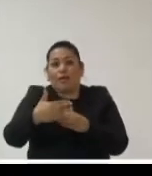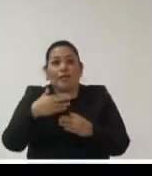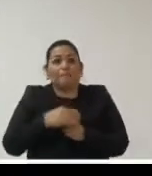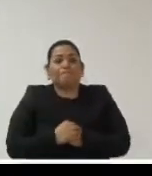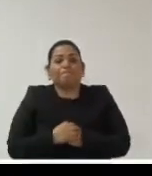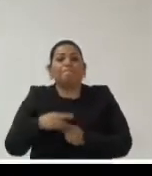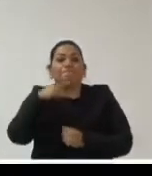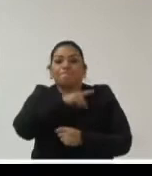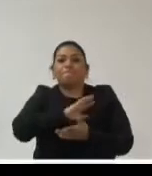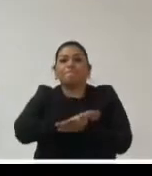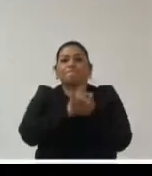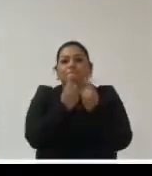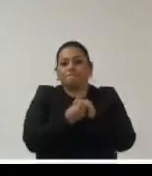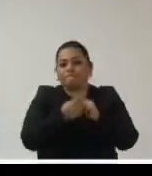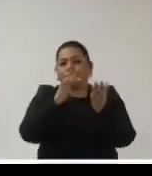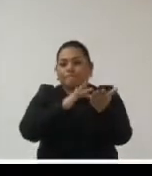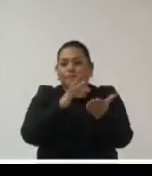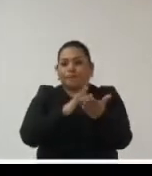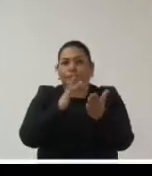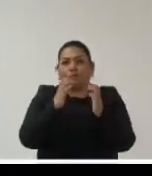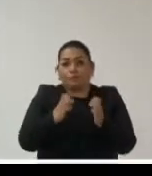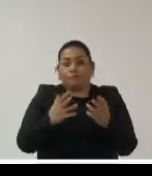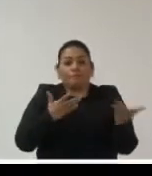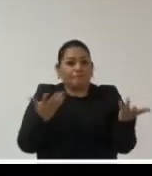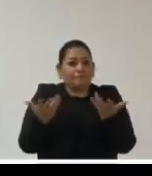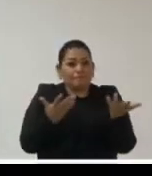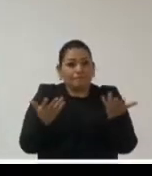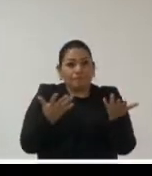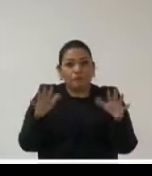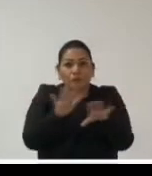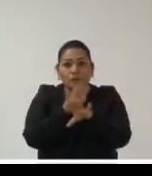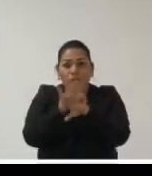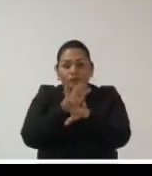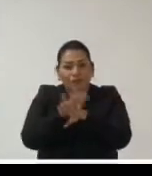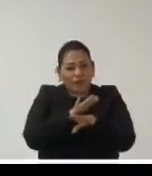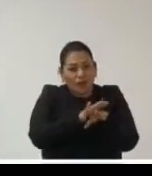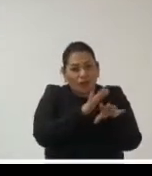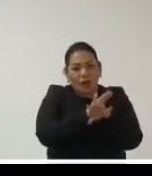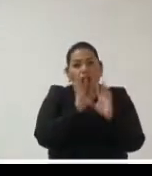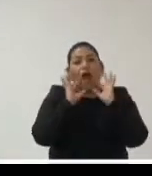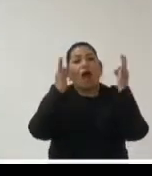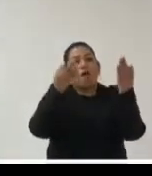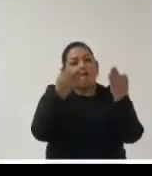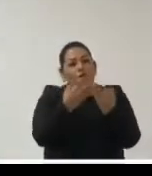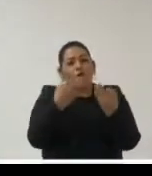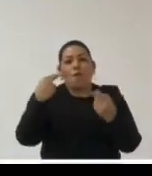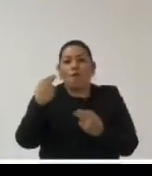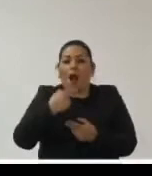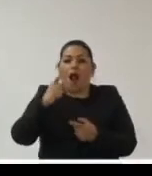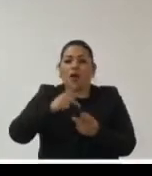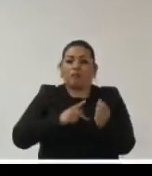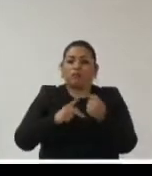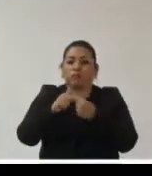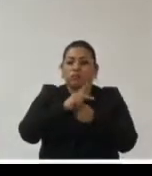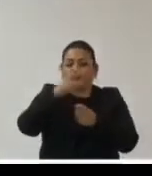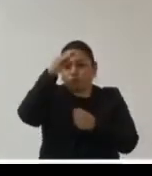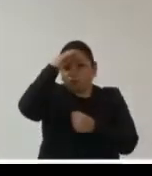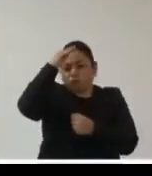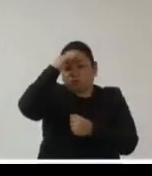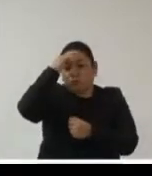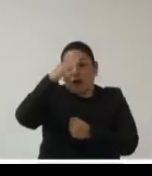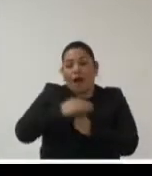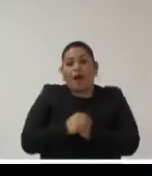rápida transformación digital está generando cambios en la forma en que la sociedad registra su conocimiento